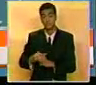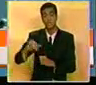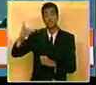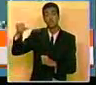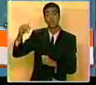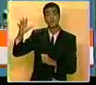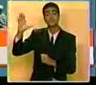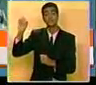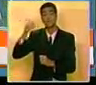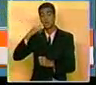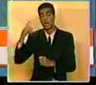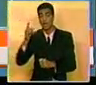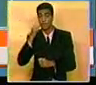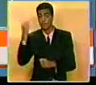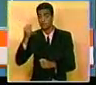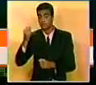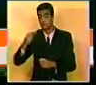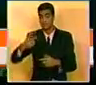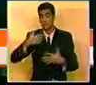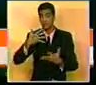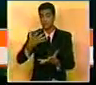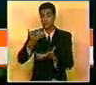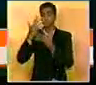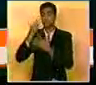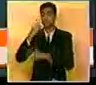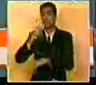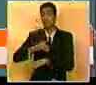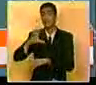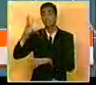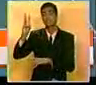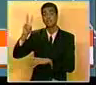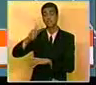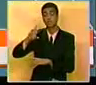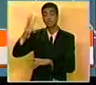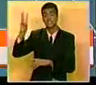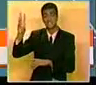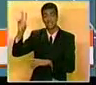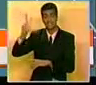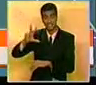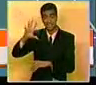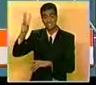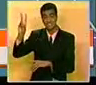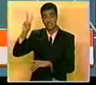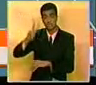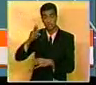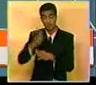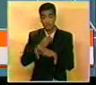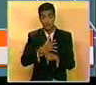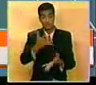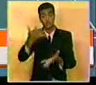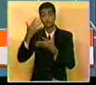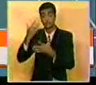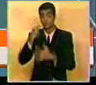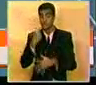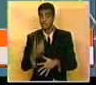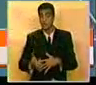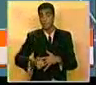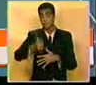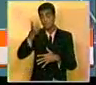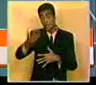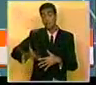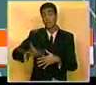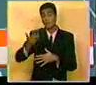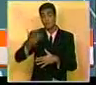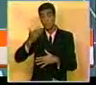Joe Wilfred Songa, francés, quien terminó imponiéndose con parciales de 6-2, 6-3 y 6-2, en lo que ha sido, sin duda, el triunfo más